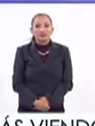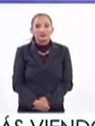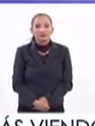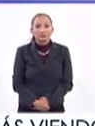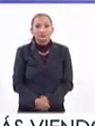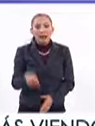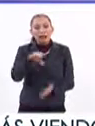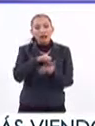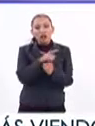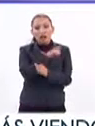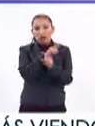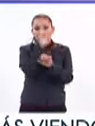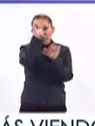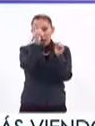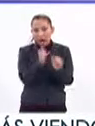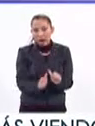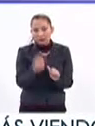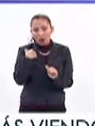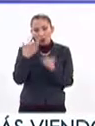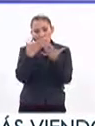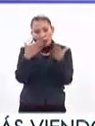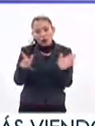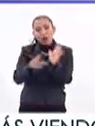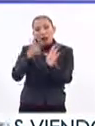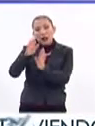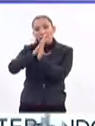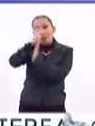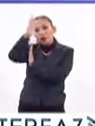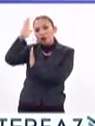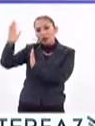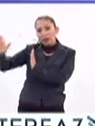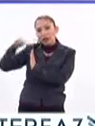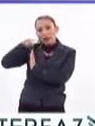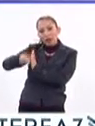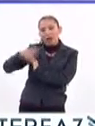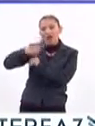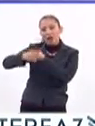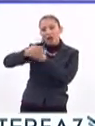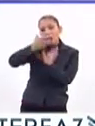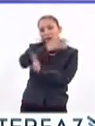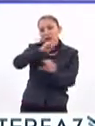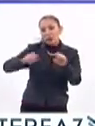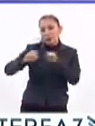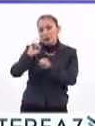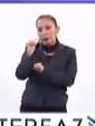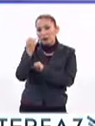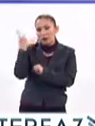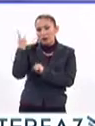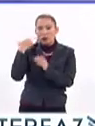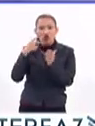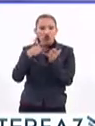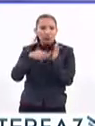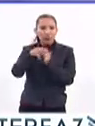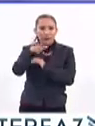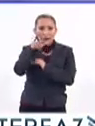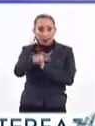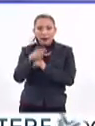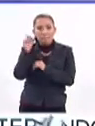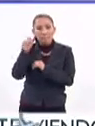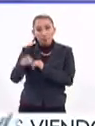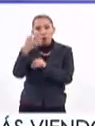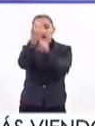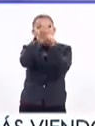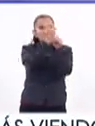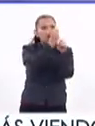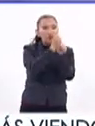Y el Centro Nacional de las Artes hizo la reapertura de su biblioteca, que resultó dañada por los sismos de septiembre de 2017. Parte